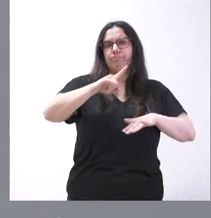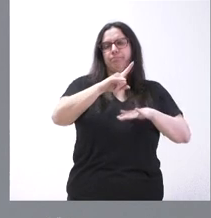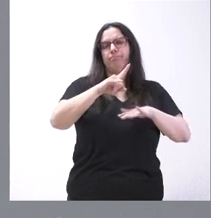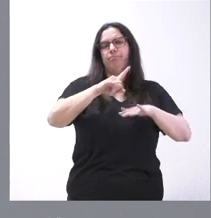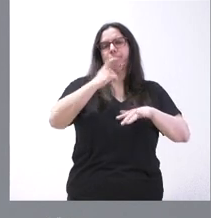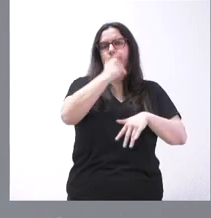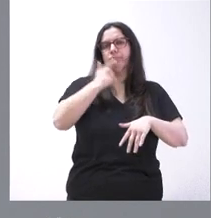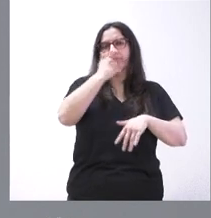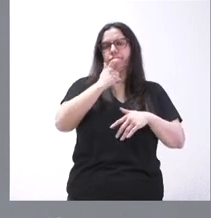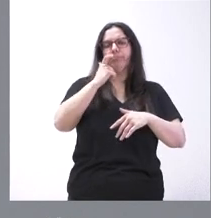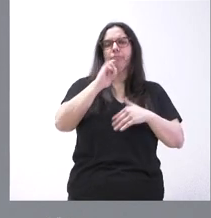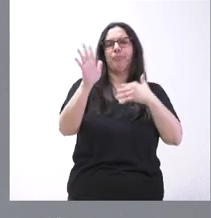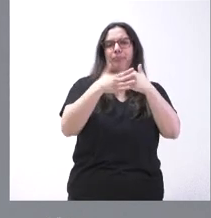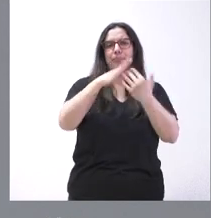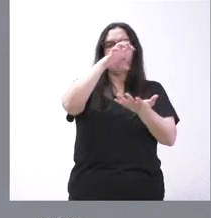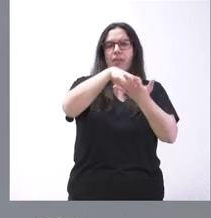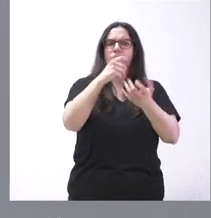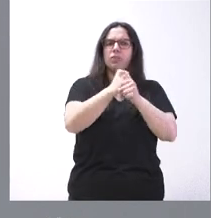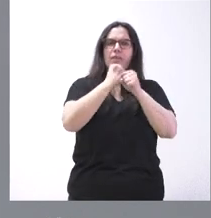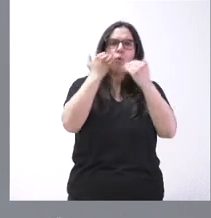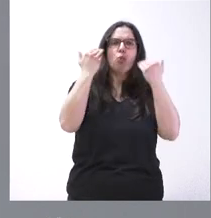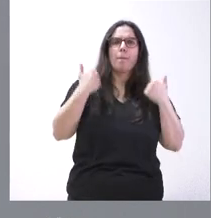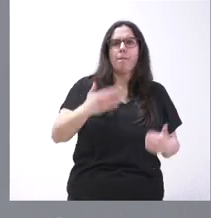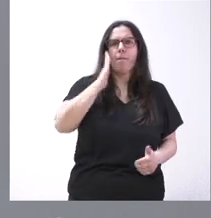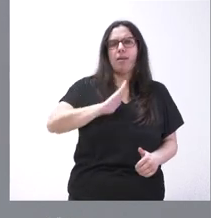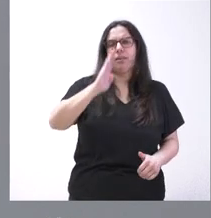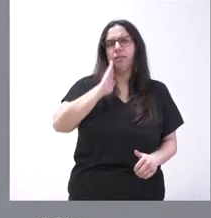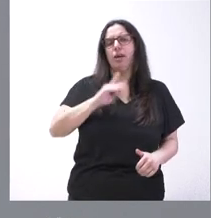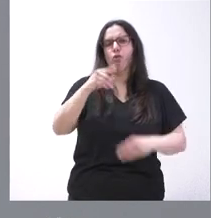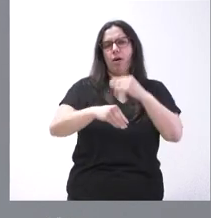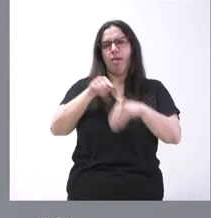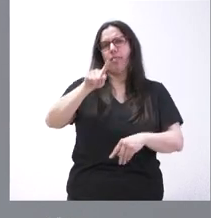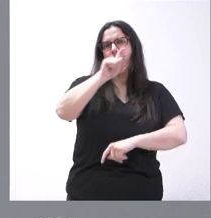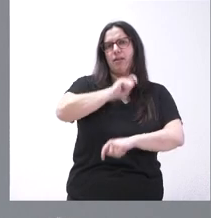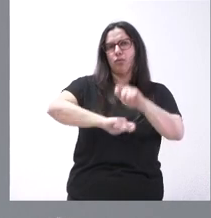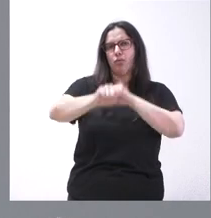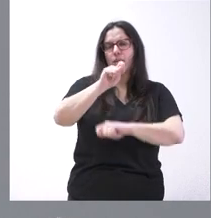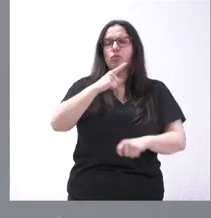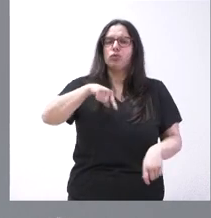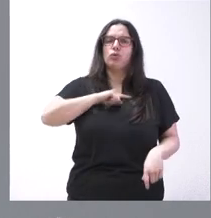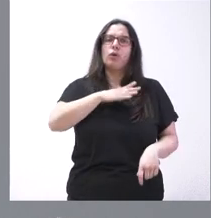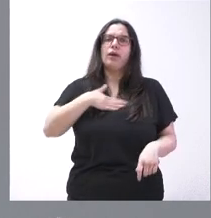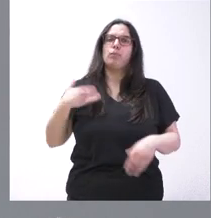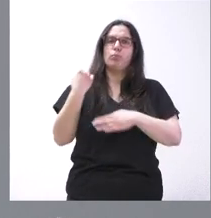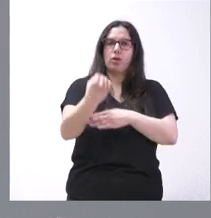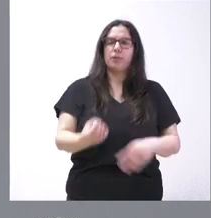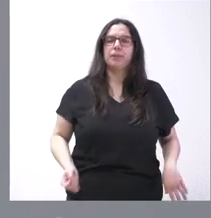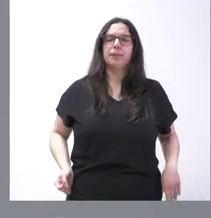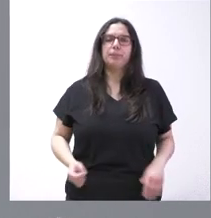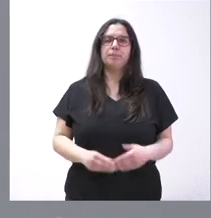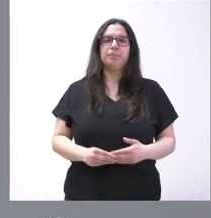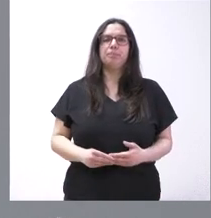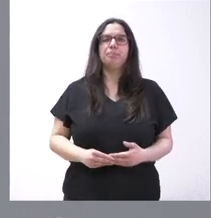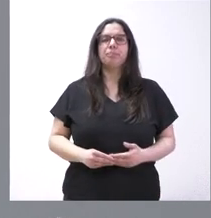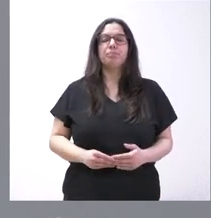exterior y, por tanto, hay una labor humanitaria muy relevante que arrolla esta asociación y que nosotros queremos apoyar. La